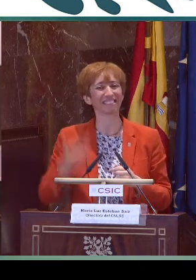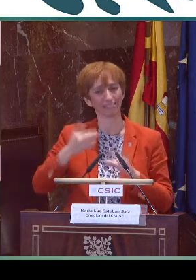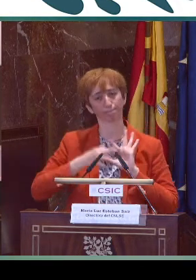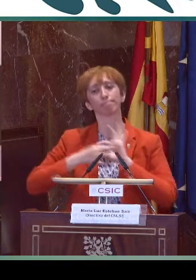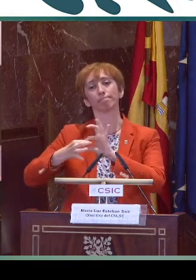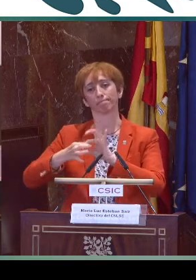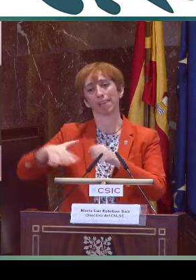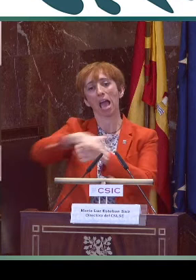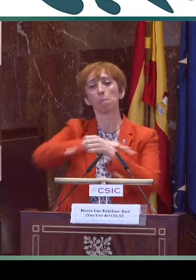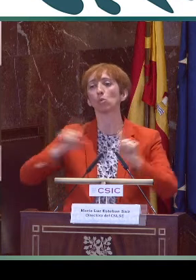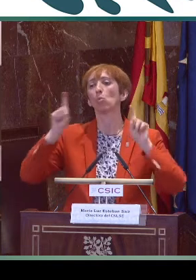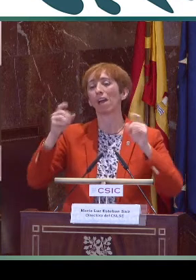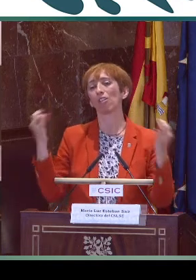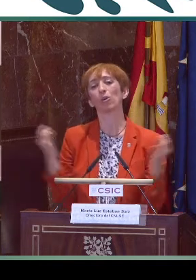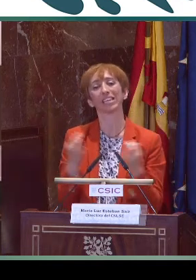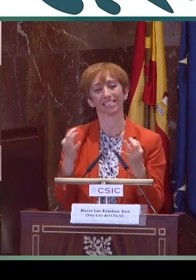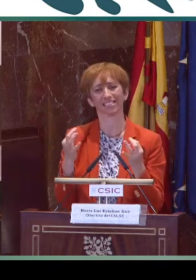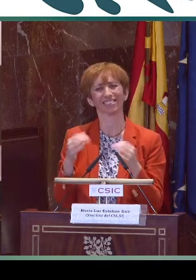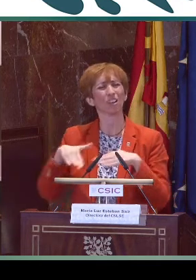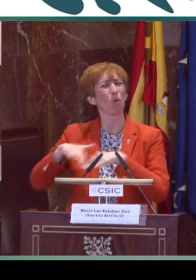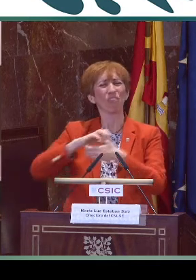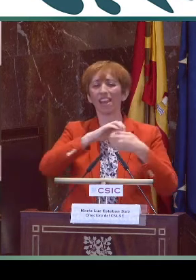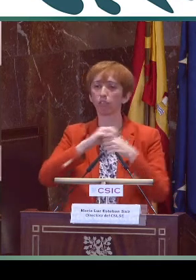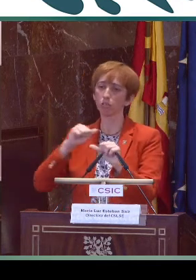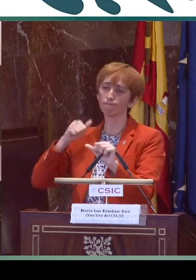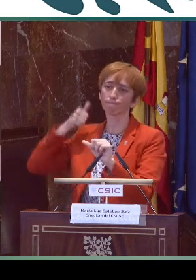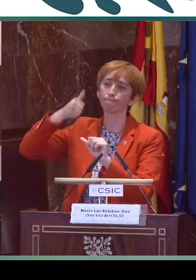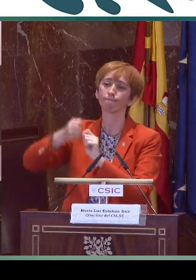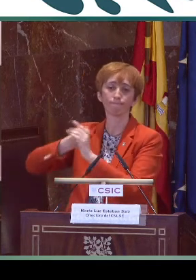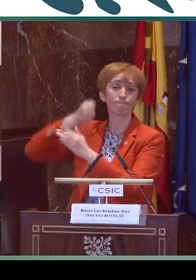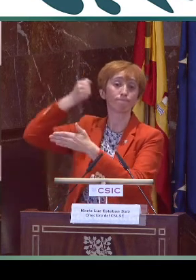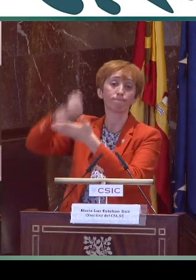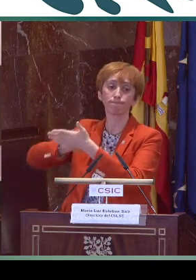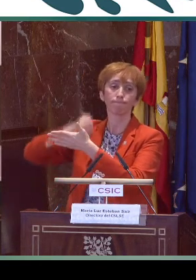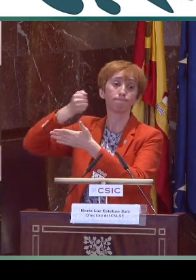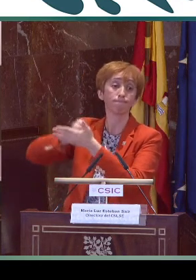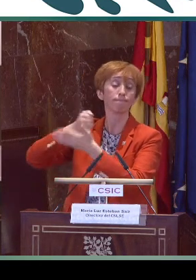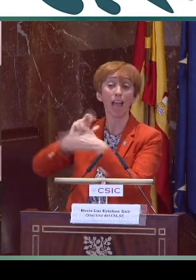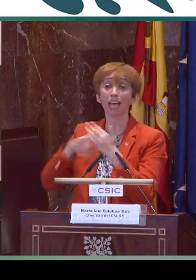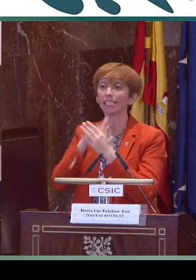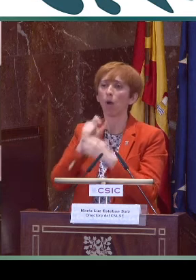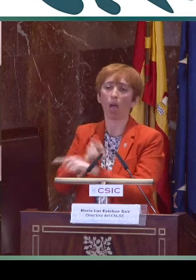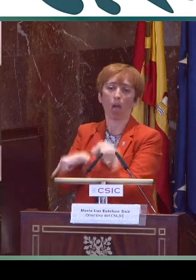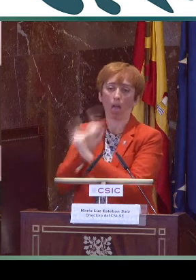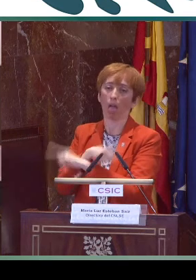comunidades autónomas. Por otro lado, relacionado con el ámbito educativo, es importante, y la Confederación lleva tiempo ya reivindicándolo,